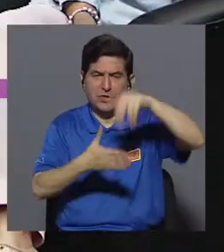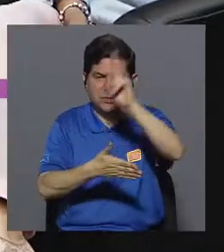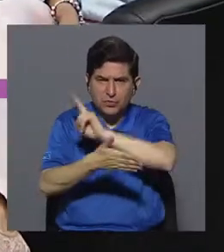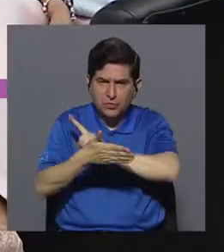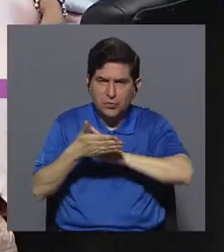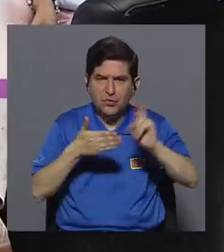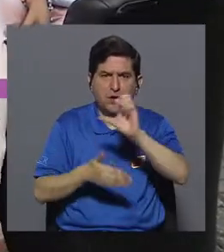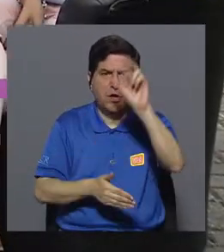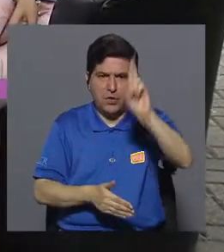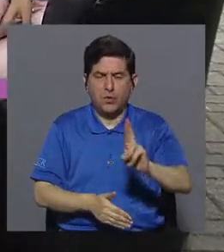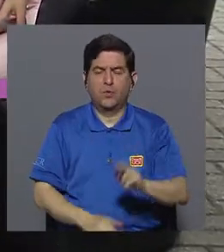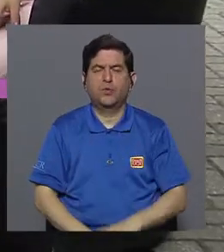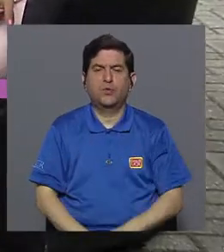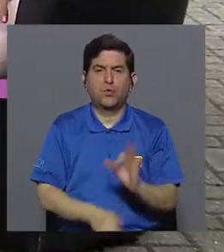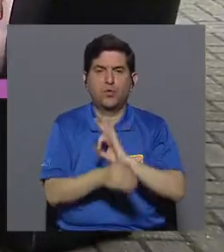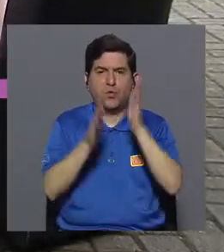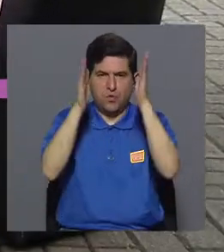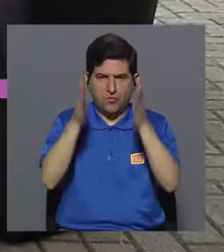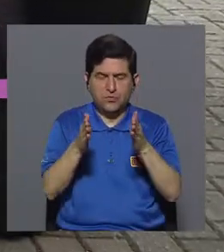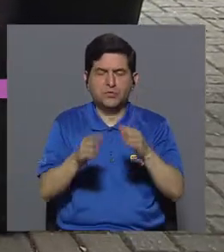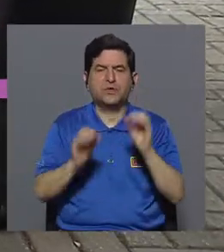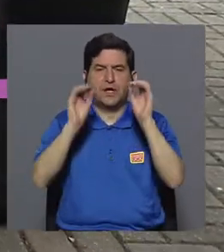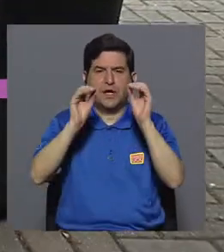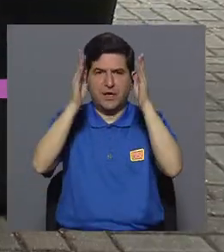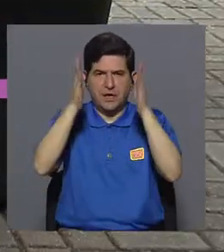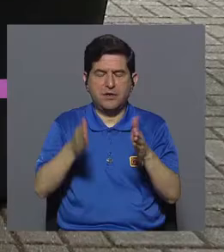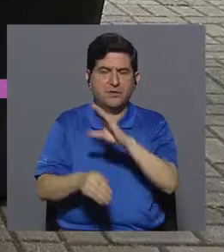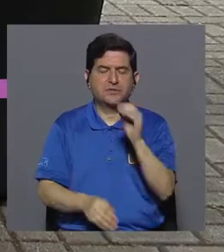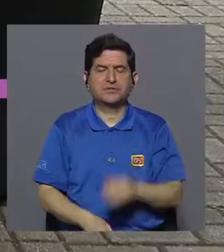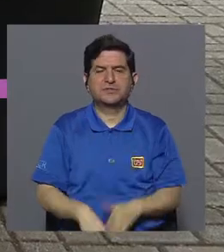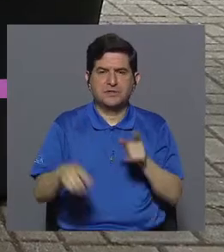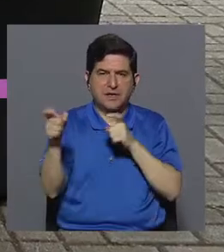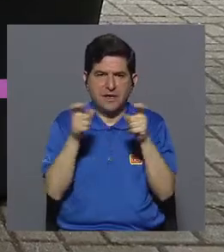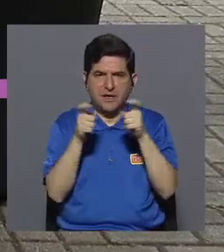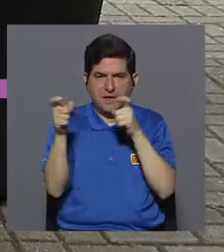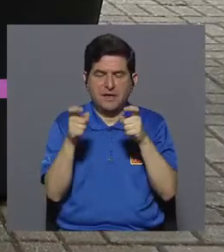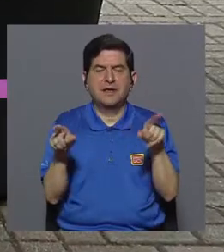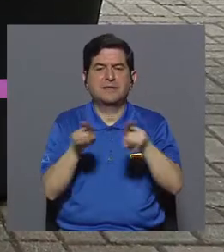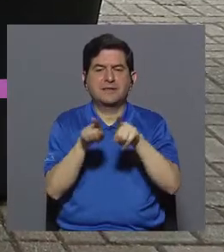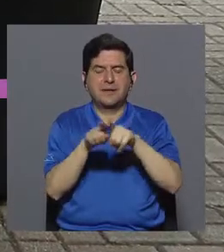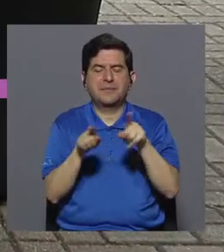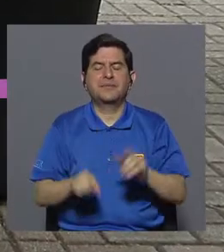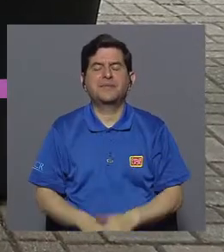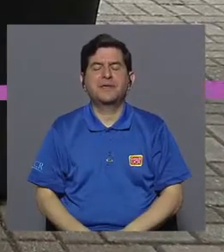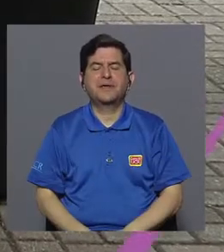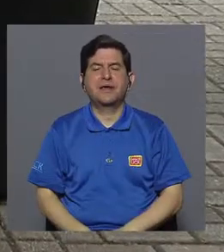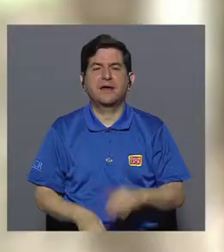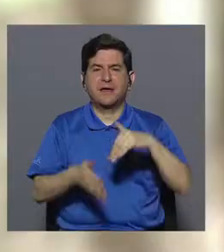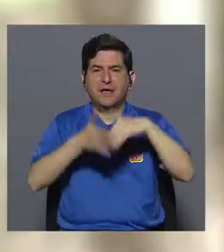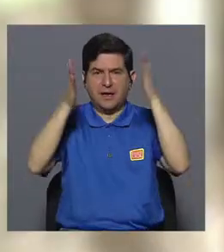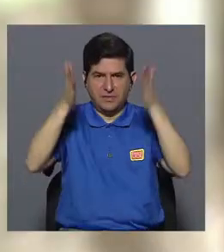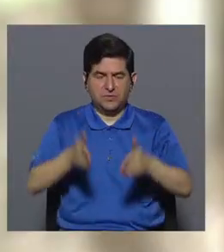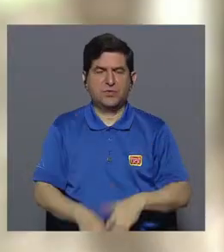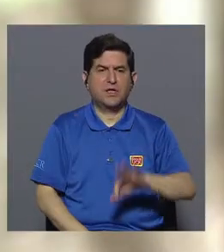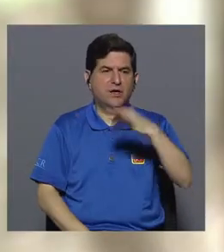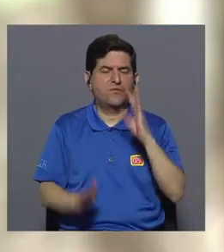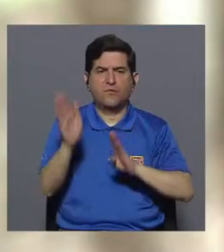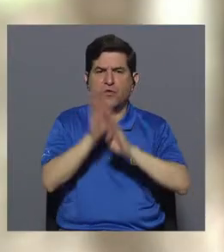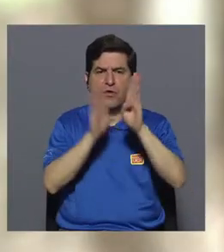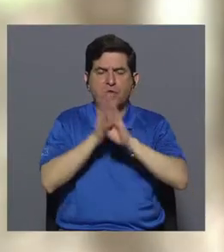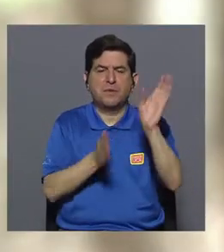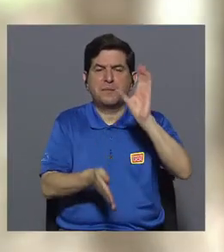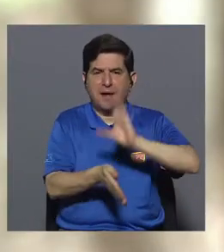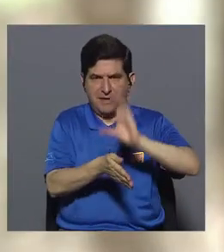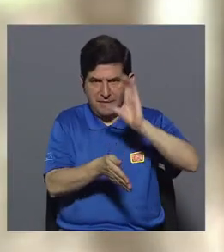de la Universidad de Costa Rica, tanto funcionarios docentes como administrativos, así como estudiantes. Y la forma en que se